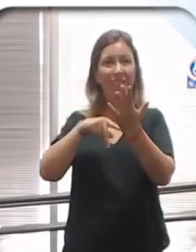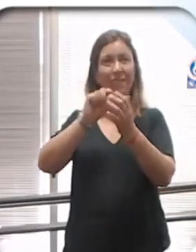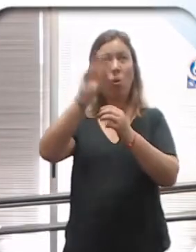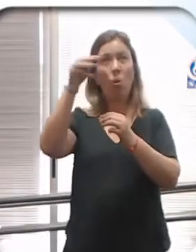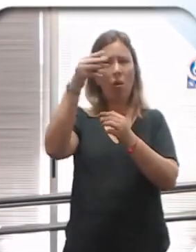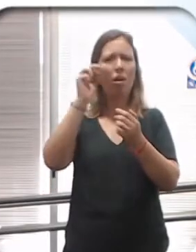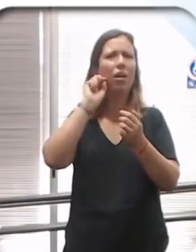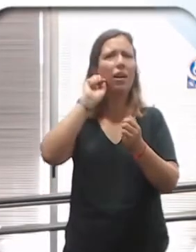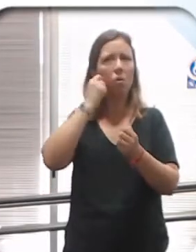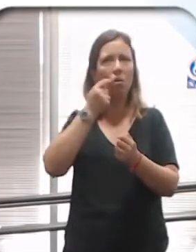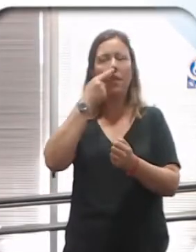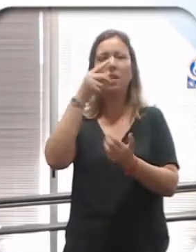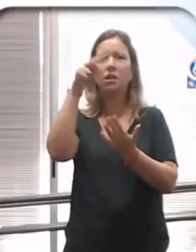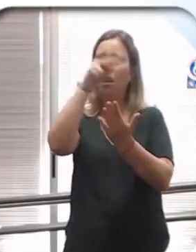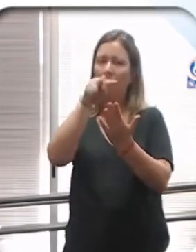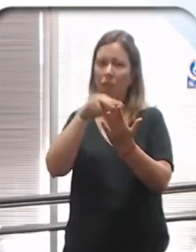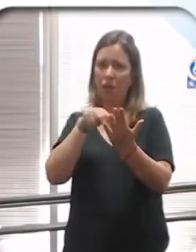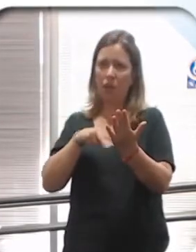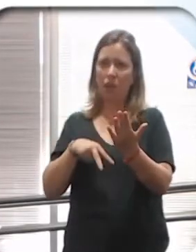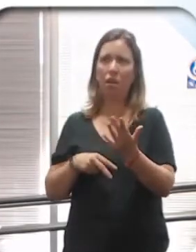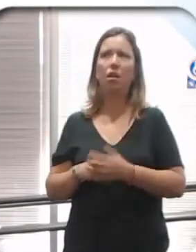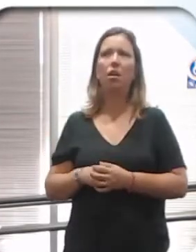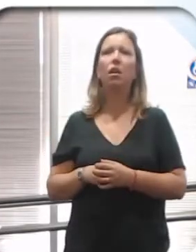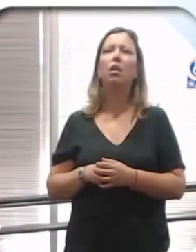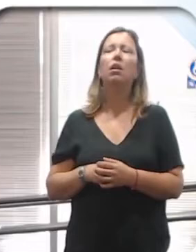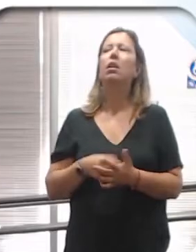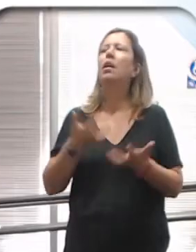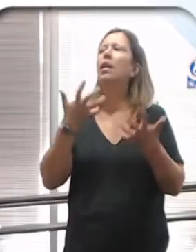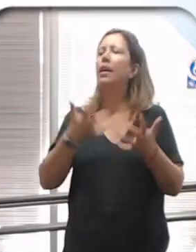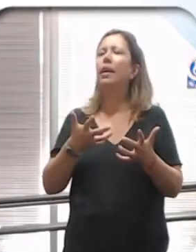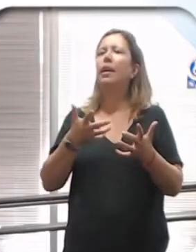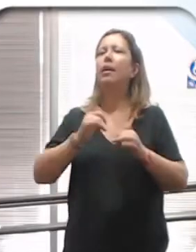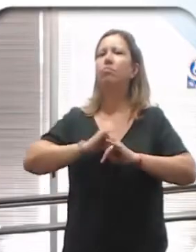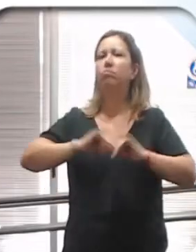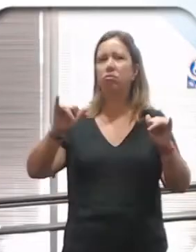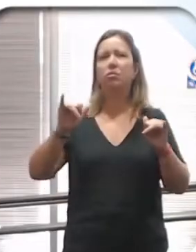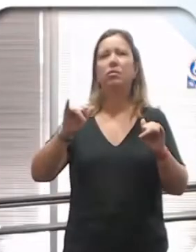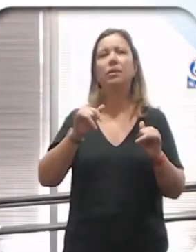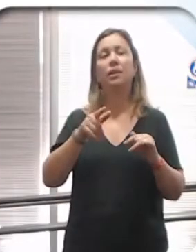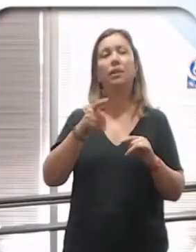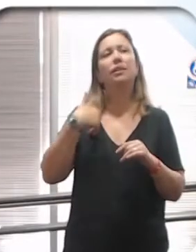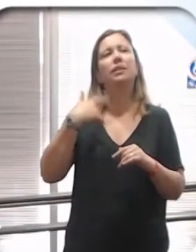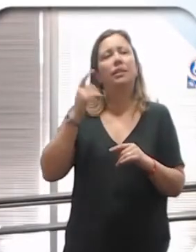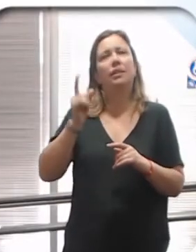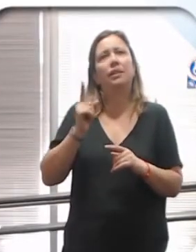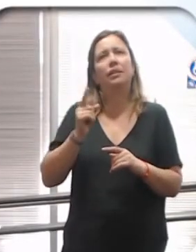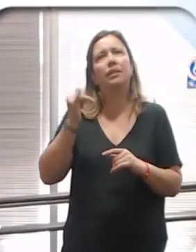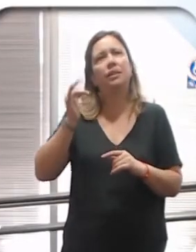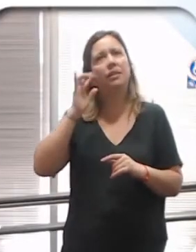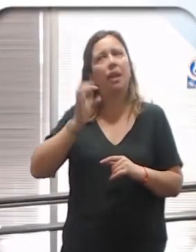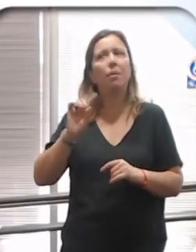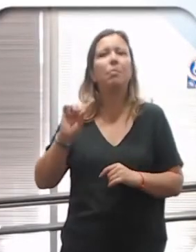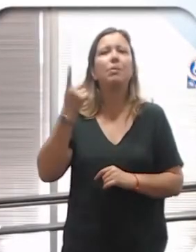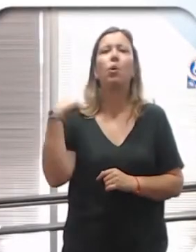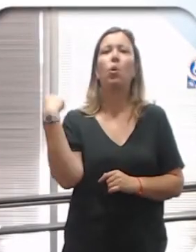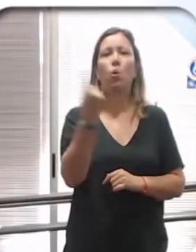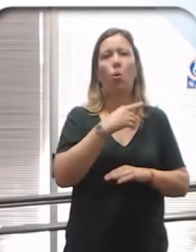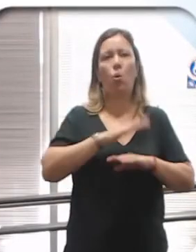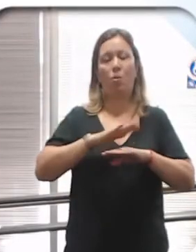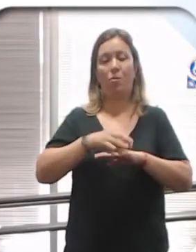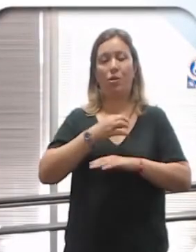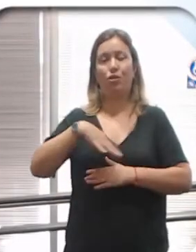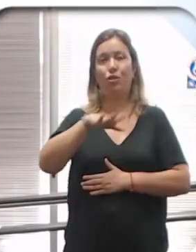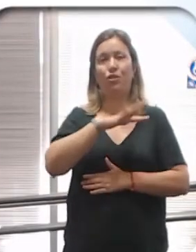léanlas, que están muy buenas. Que se está intentando llevar a cabo, si bien el principal problema somos nosotros